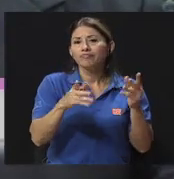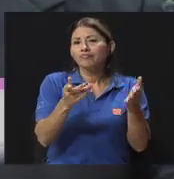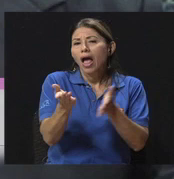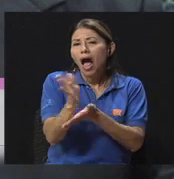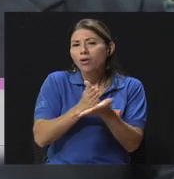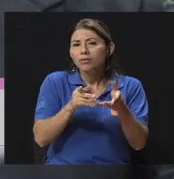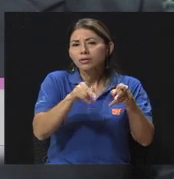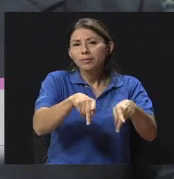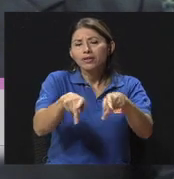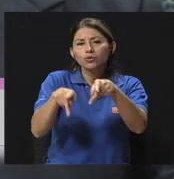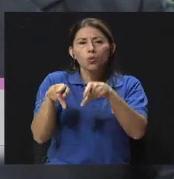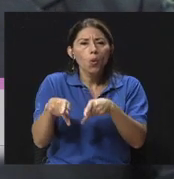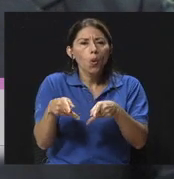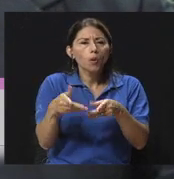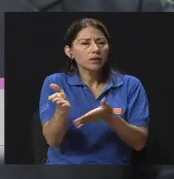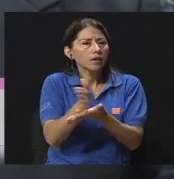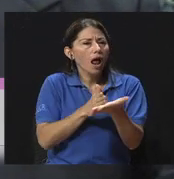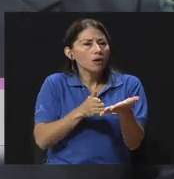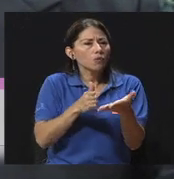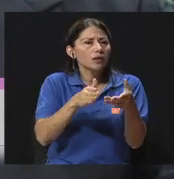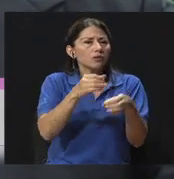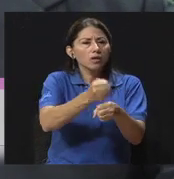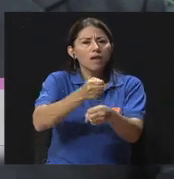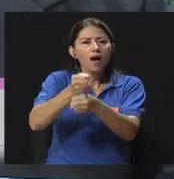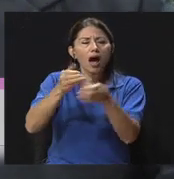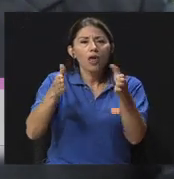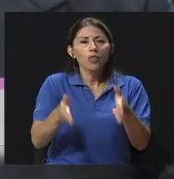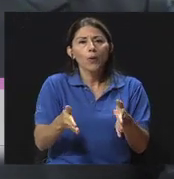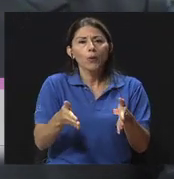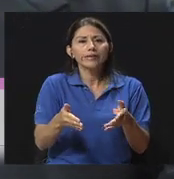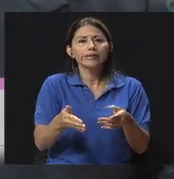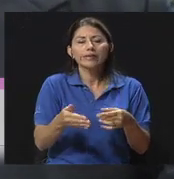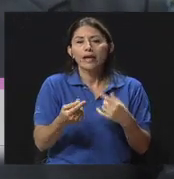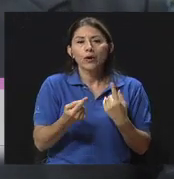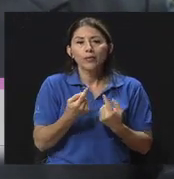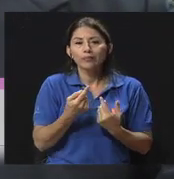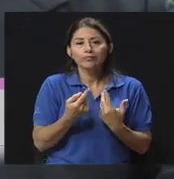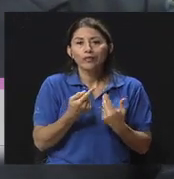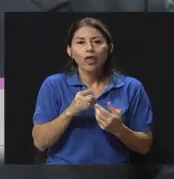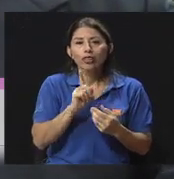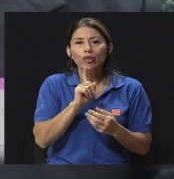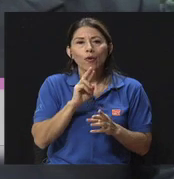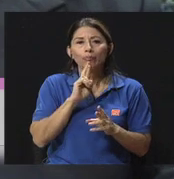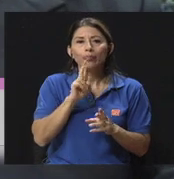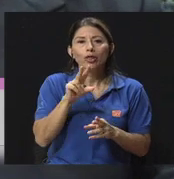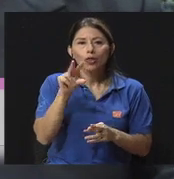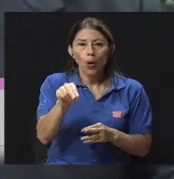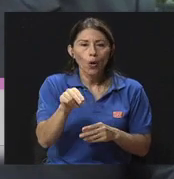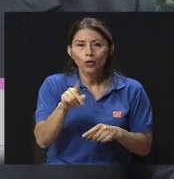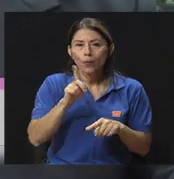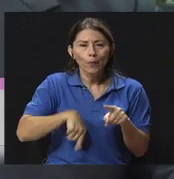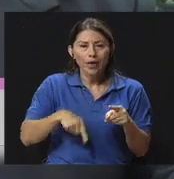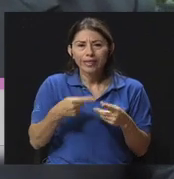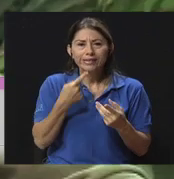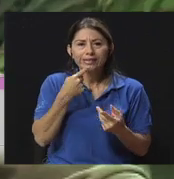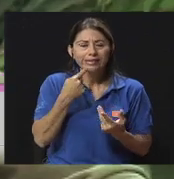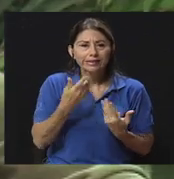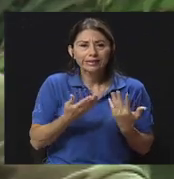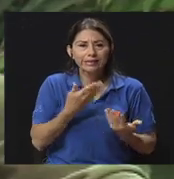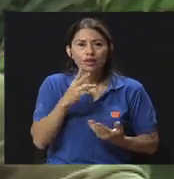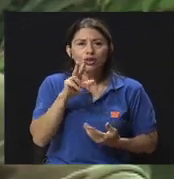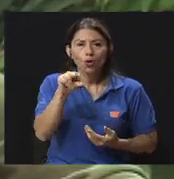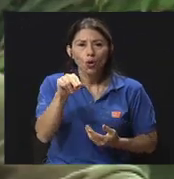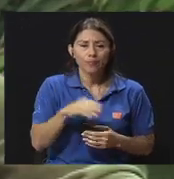algunas personas o trabajadores para decir que no. Tal vez si nos amplía un poquito el tema al respecto o la idea al respecto. Claro,